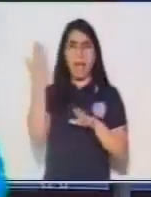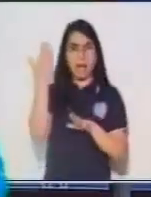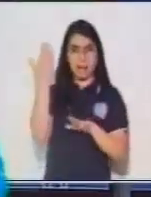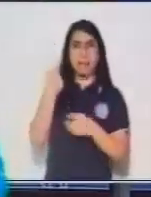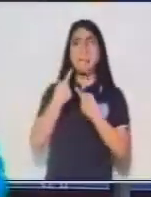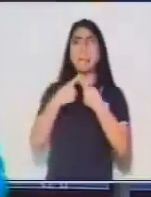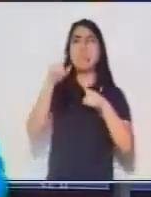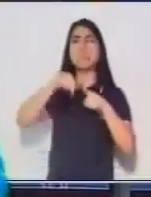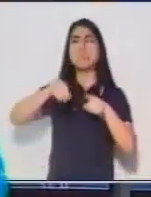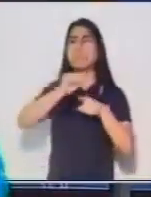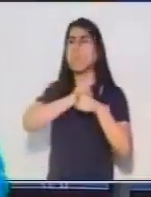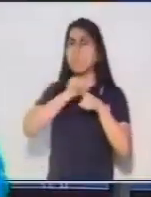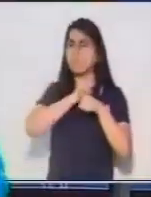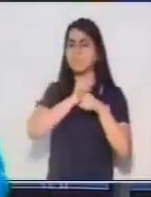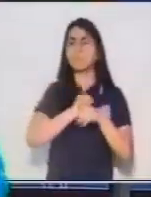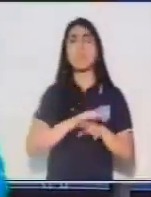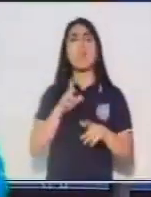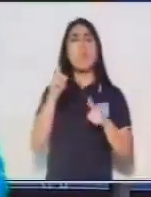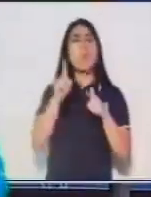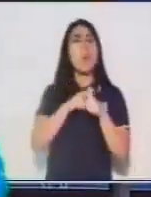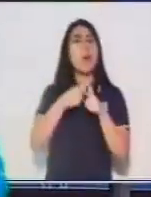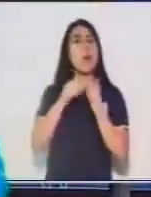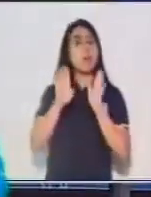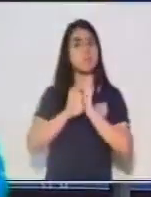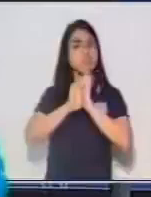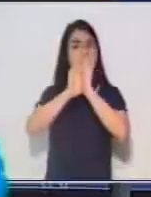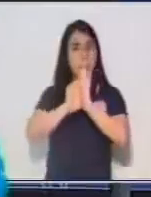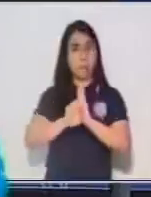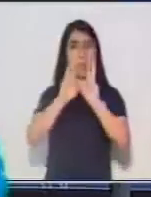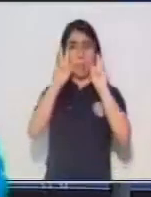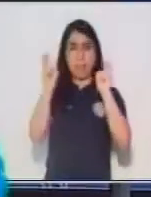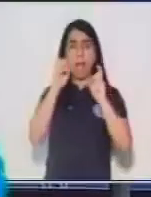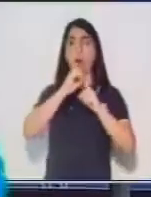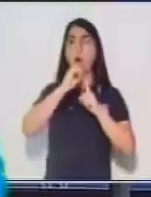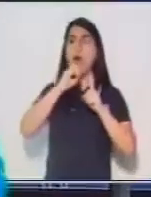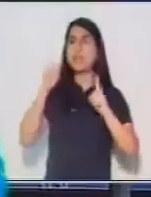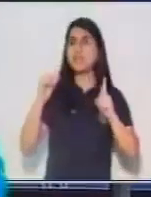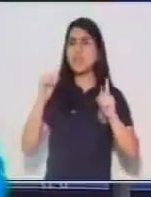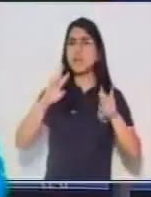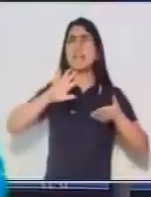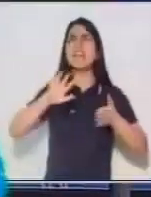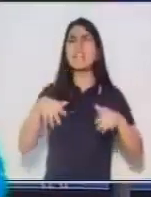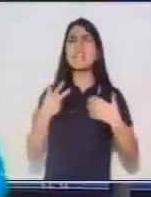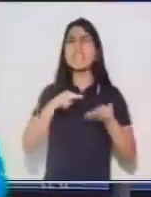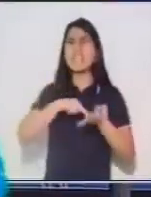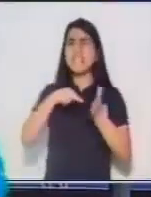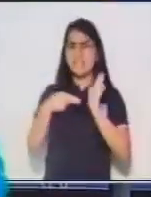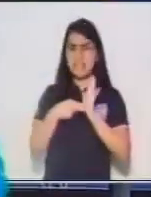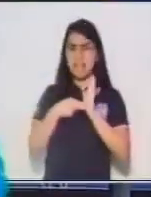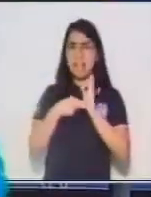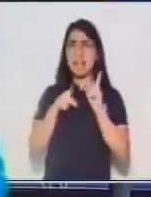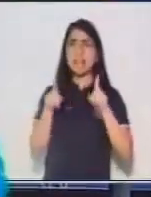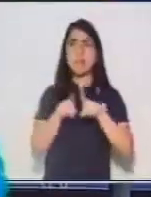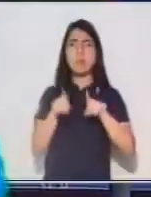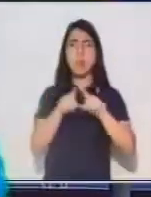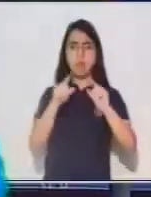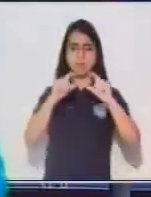tenemos que comprender que es la unidad lingüística que tiene un sentido completo.